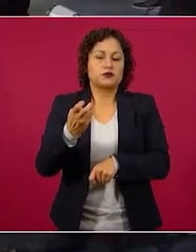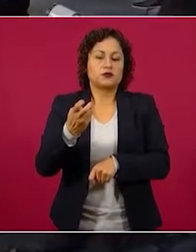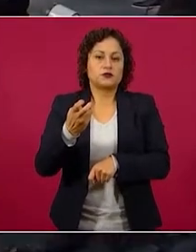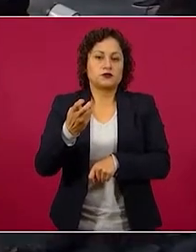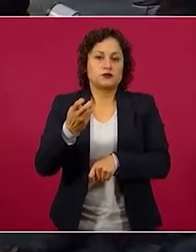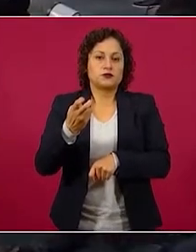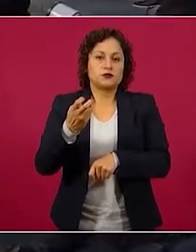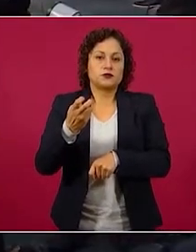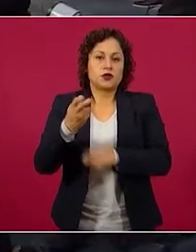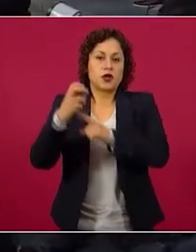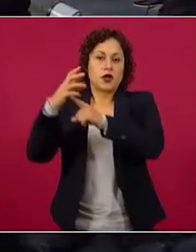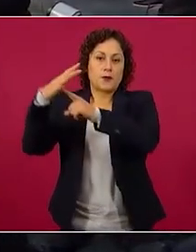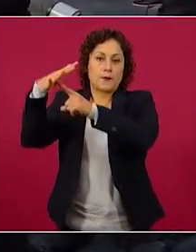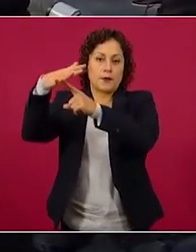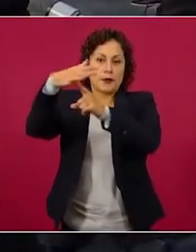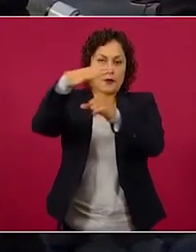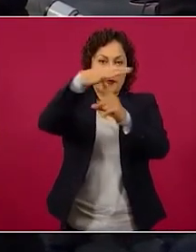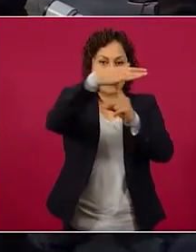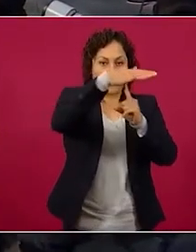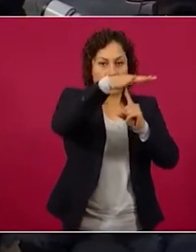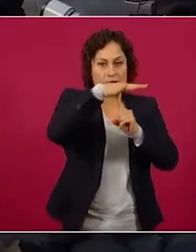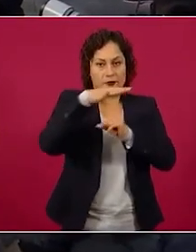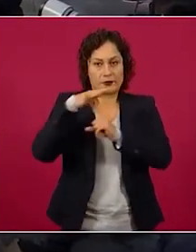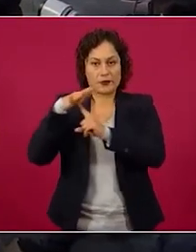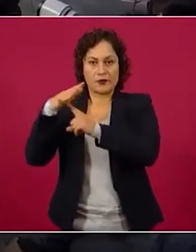los helicópteros encima de la casa